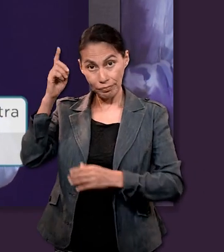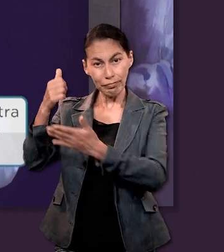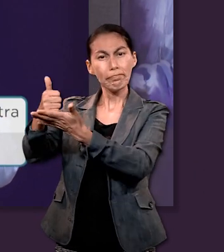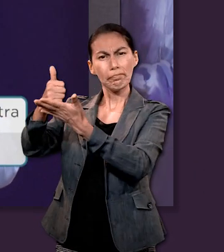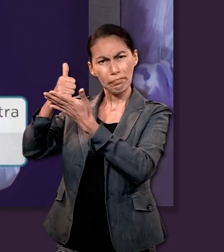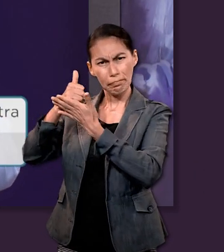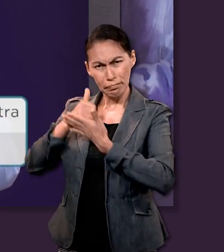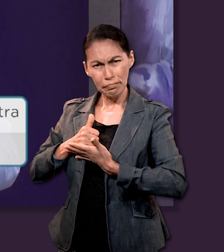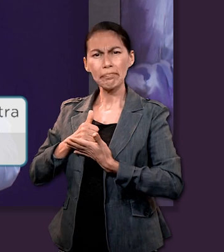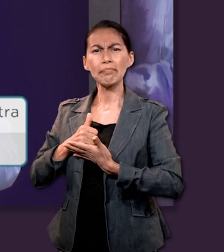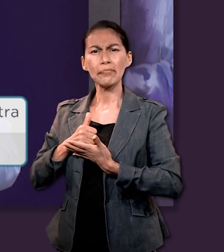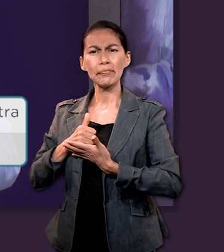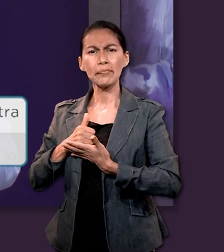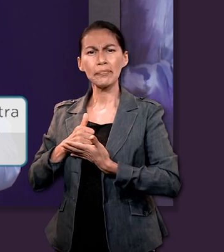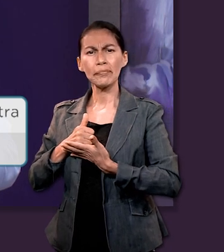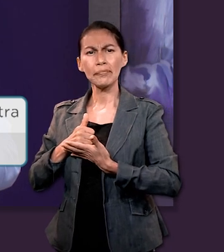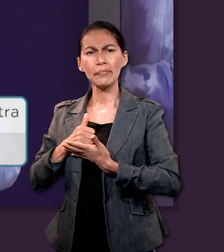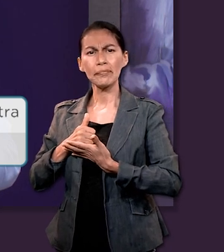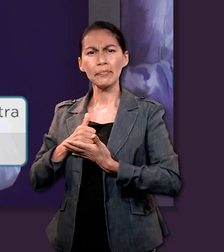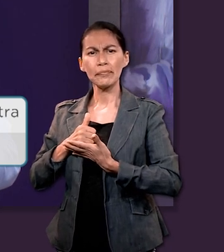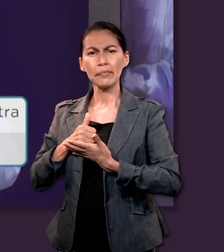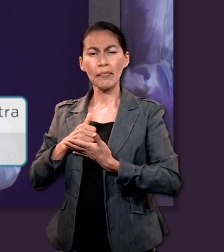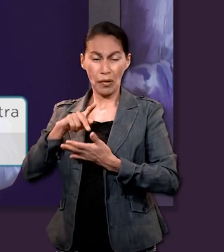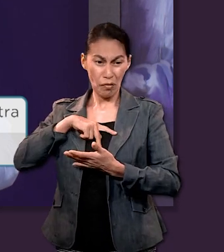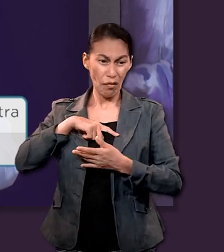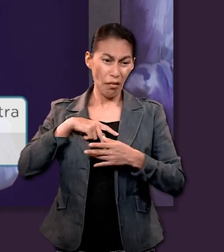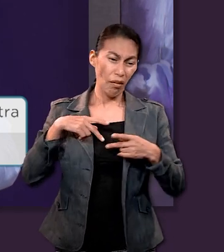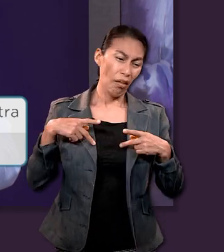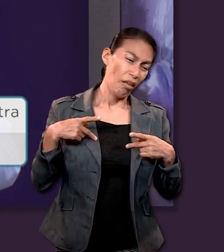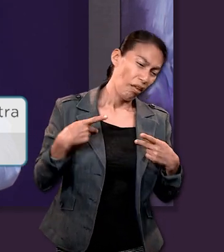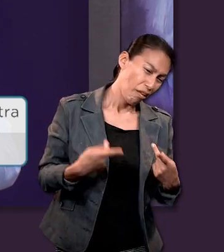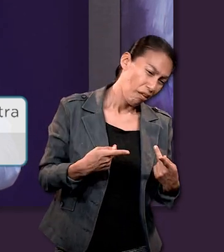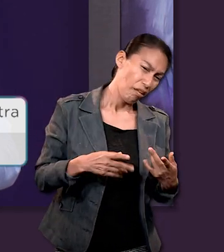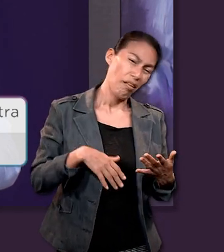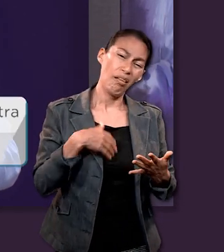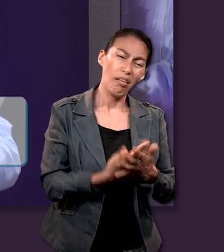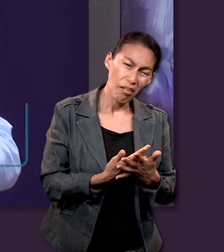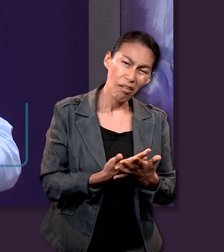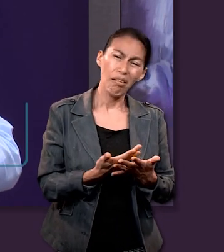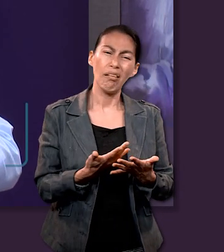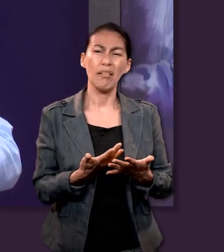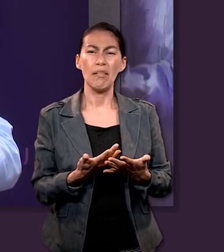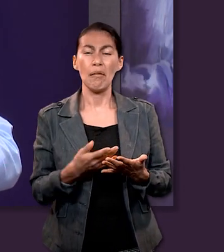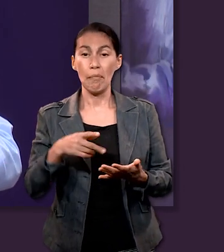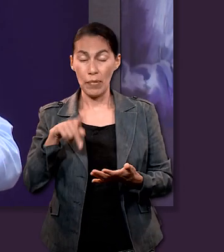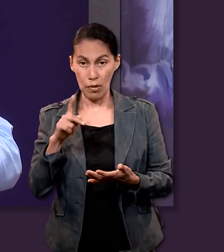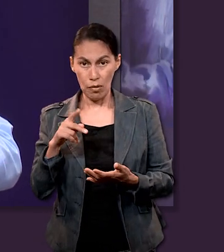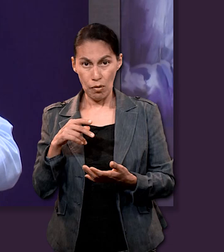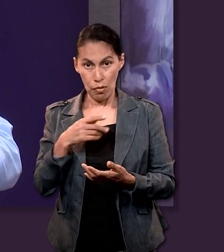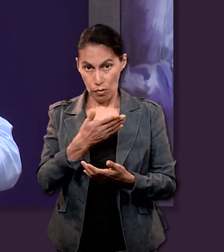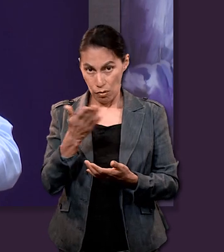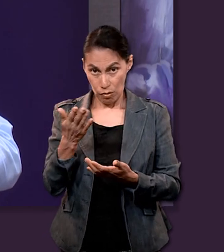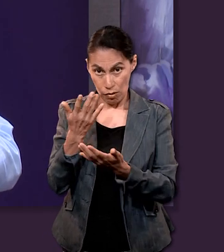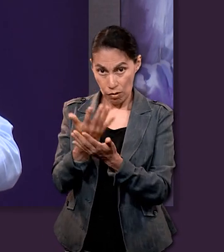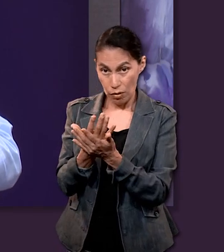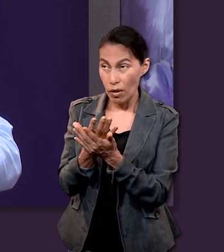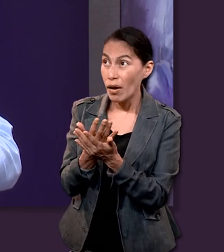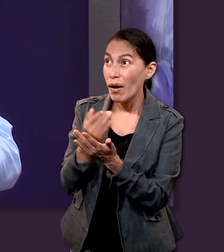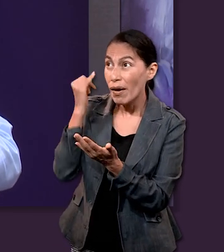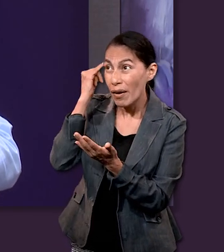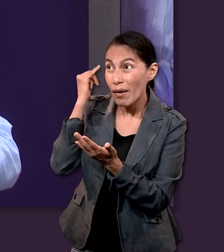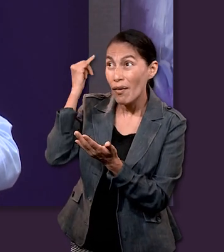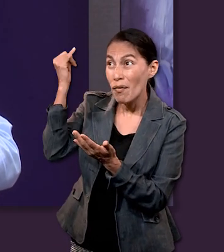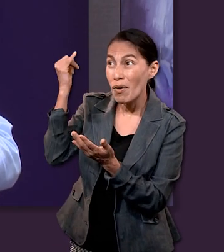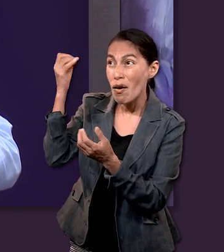flaqueo y caen dice pero si espero en Jehová me va a dar esas nuevas fuerzas es decir me va a ayudar